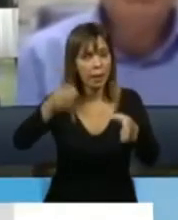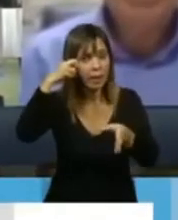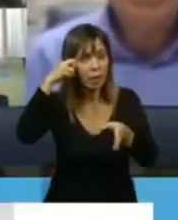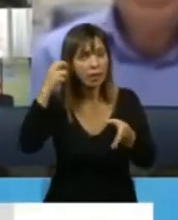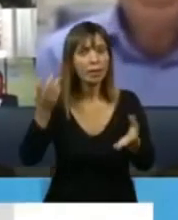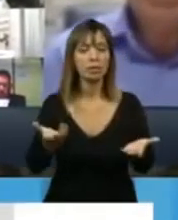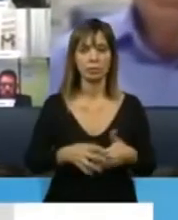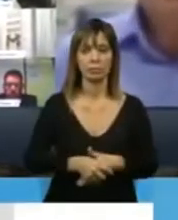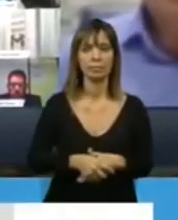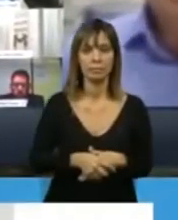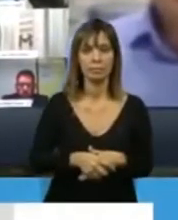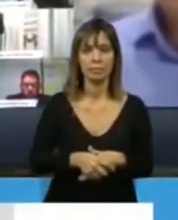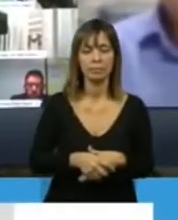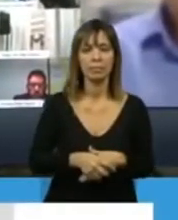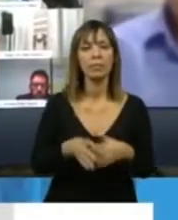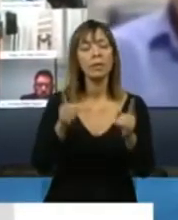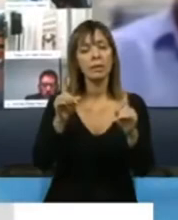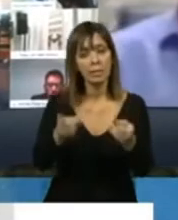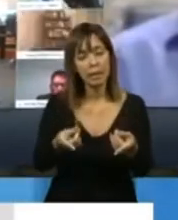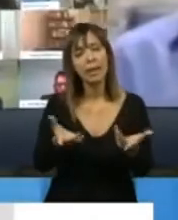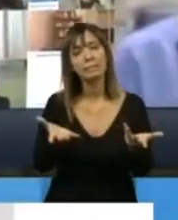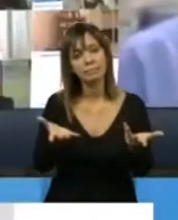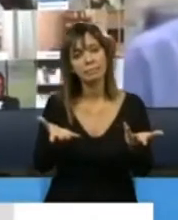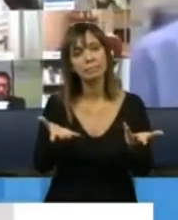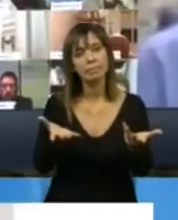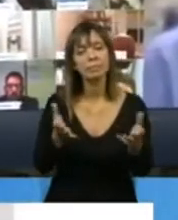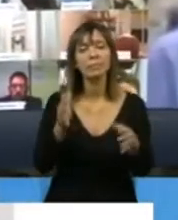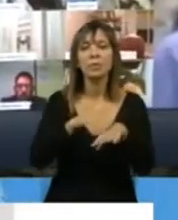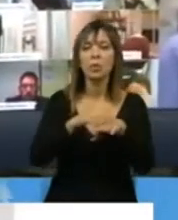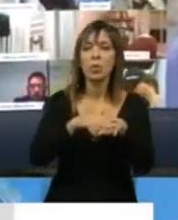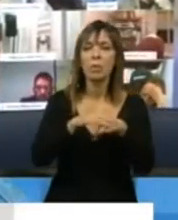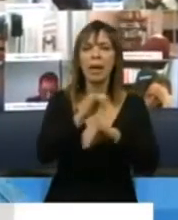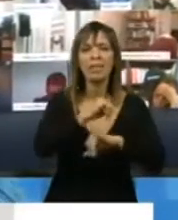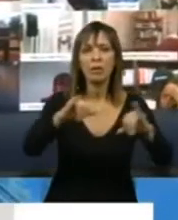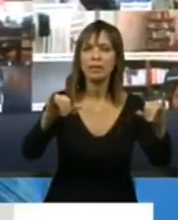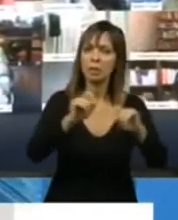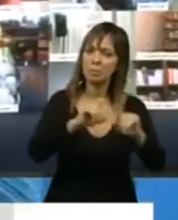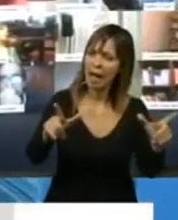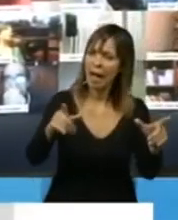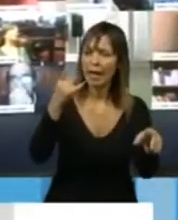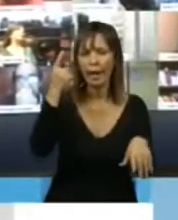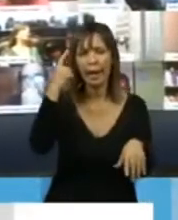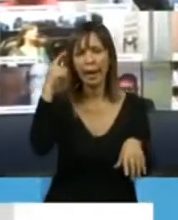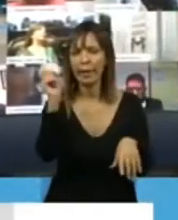que también producto a veces de la mala información o de las malas intenciones,